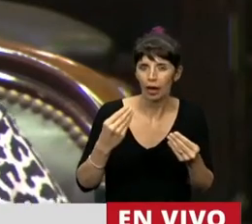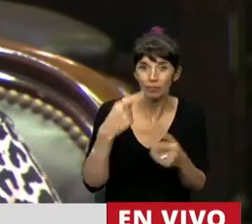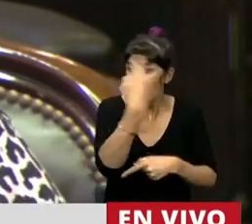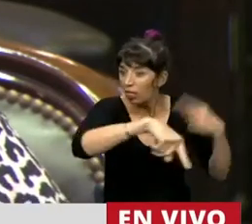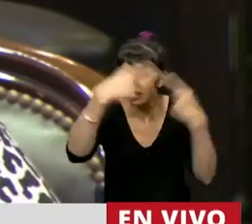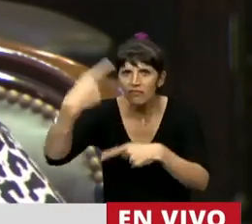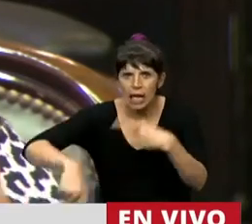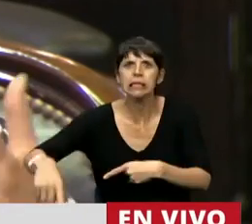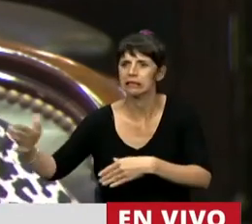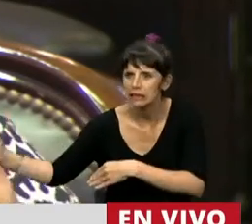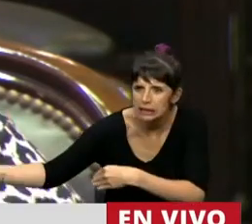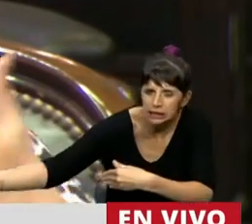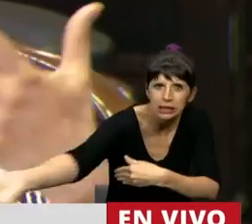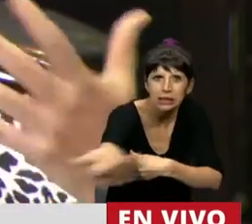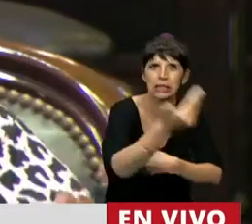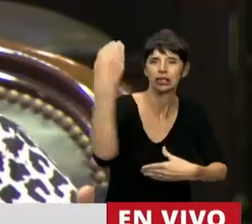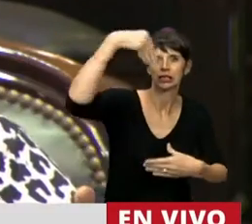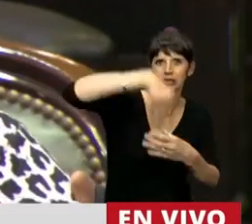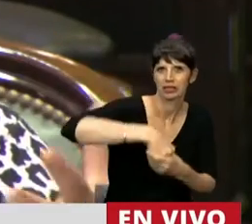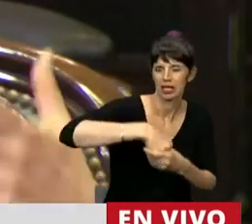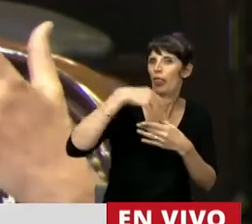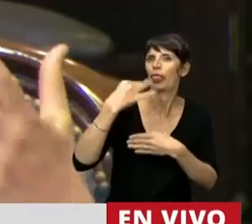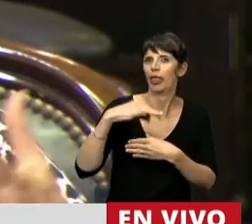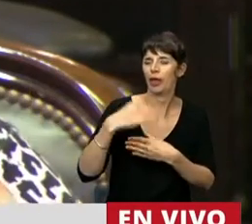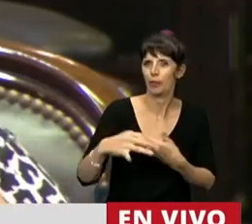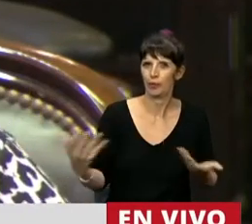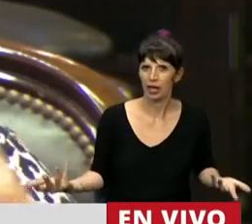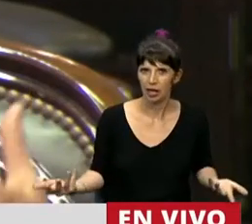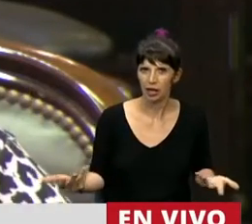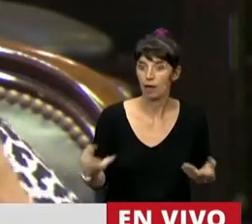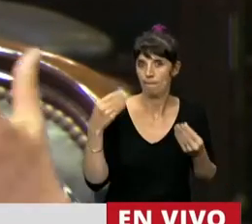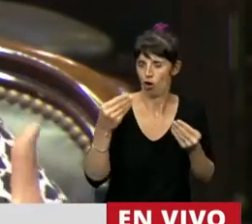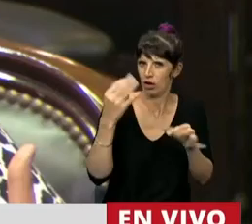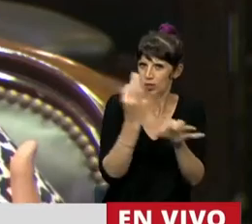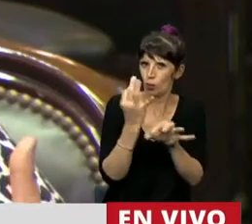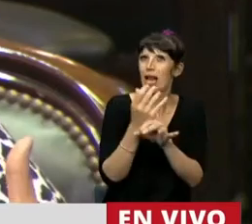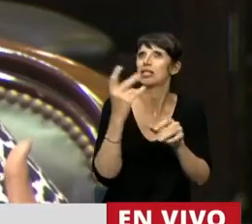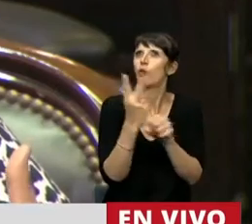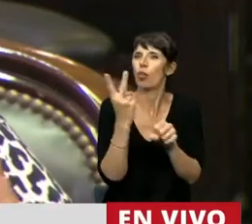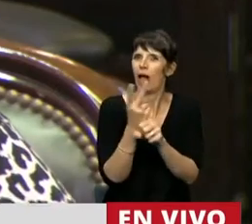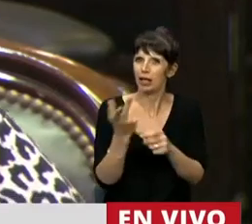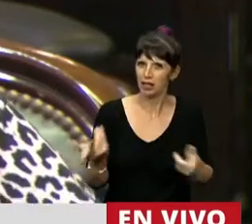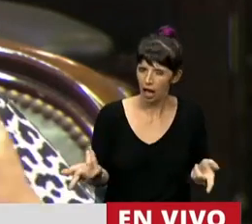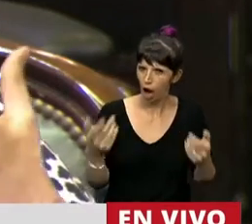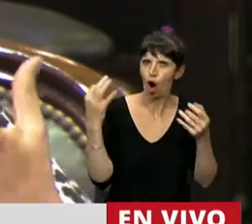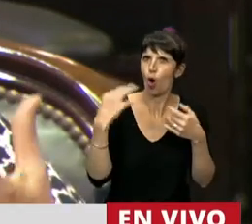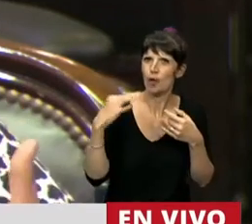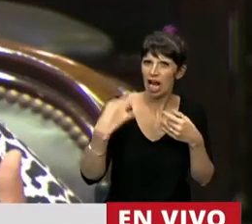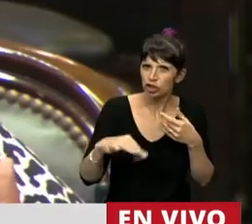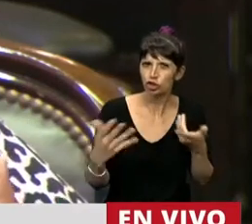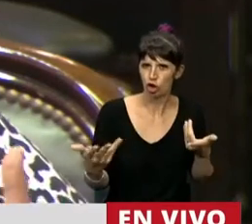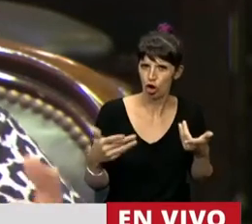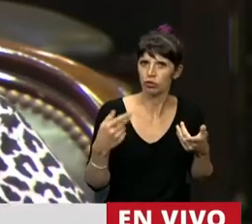tiene que alojar a la enorme cantidad de chicos que se incorporan con la obligatoriedad de la escuela secundaria y esta